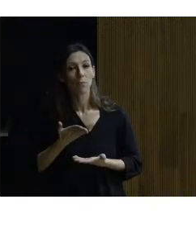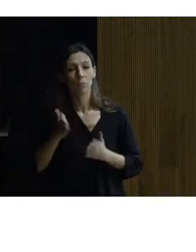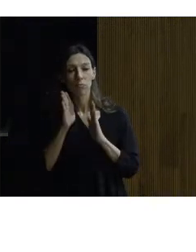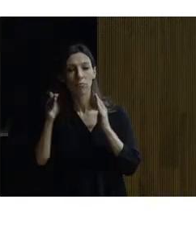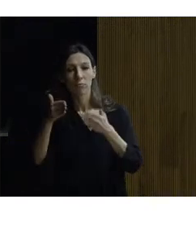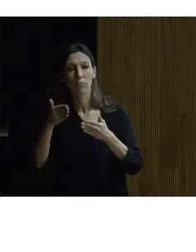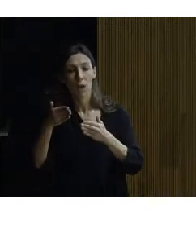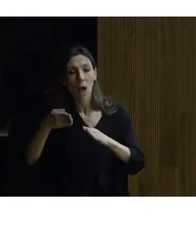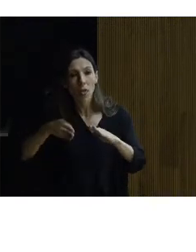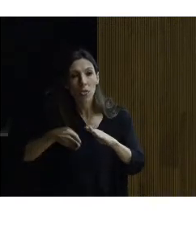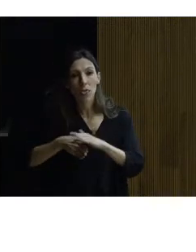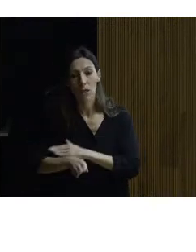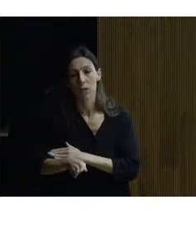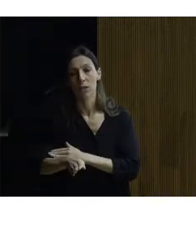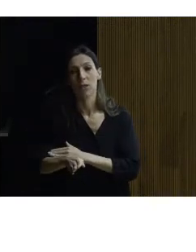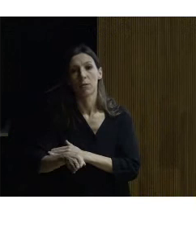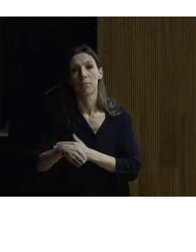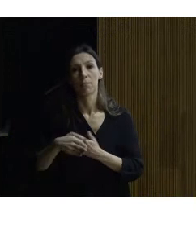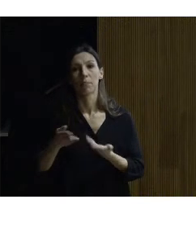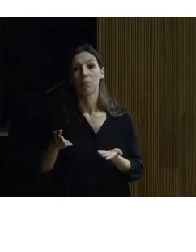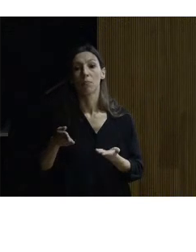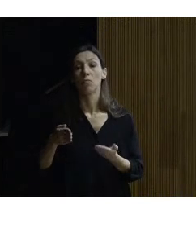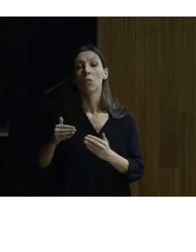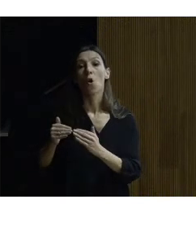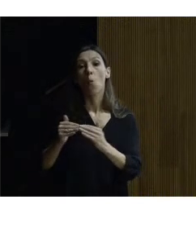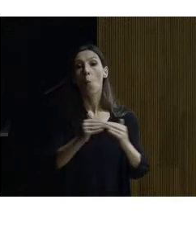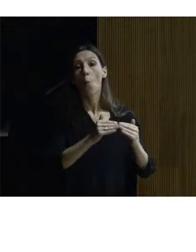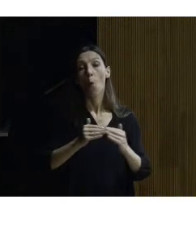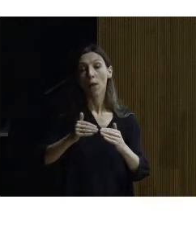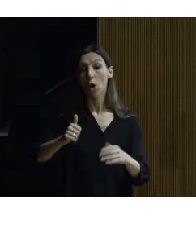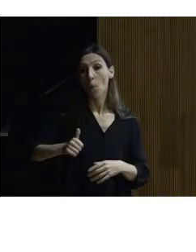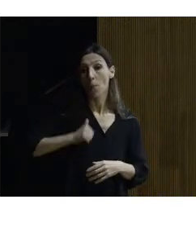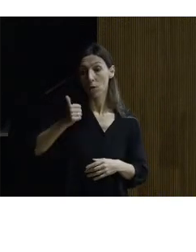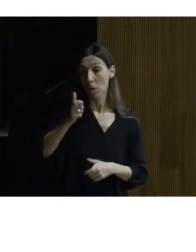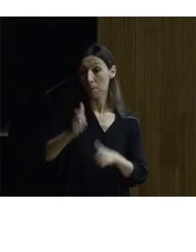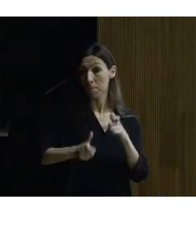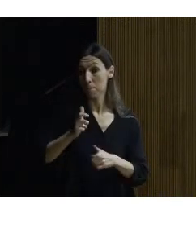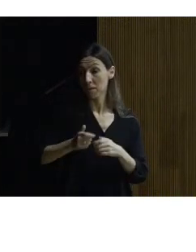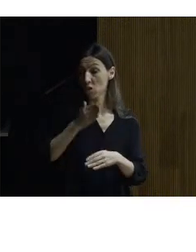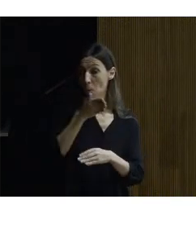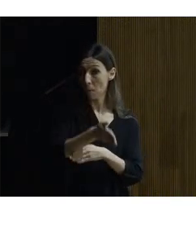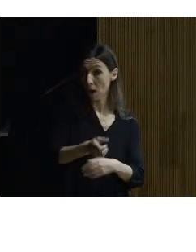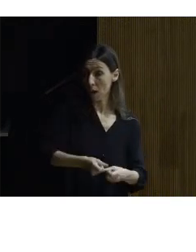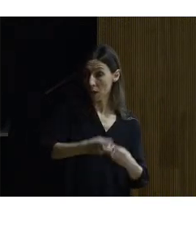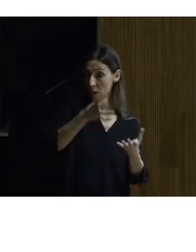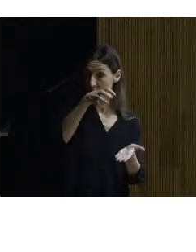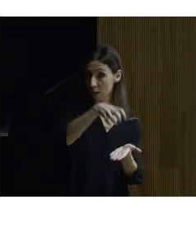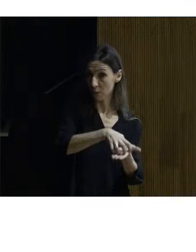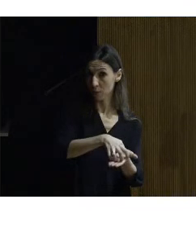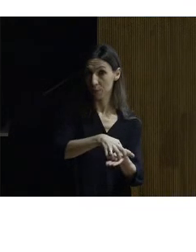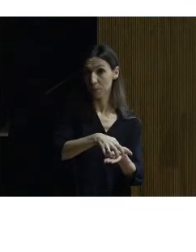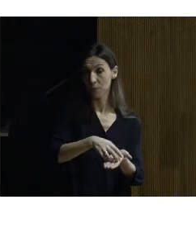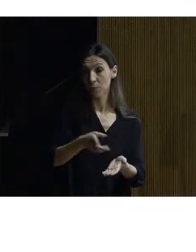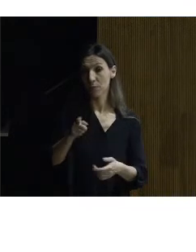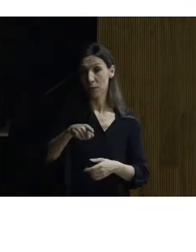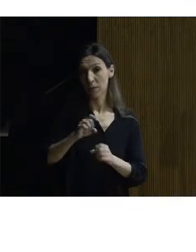la igualdad de oportunidades de cualquier persona que recorra el edificio y eso nos parece importante y teníamos claro también que